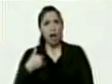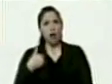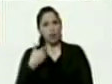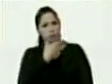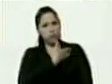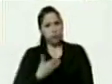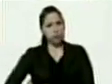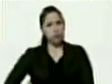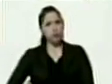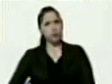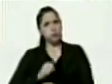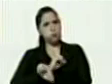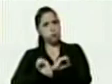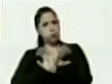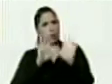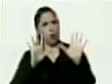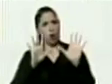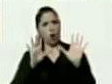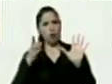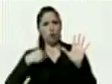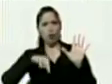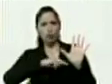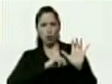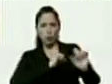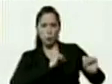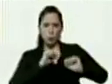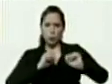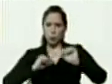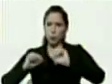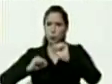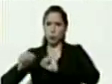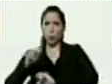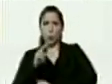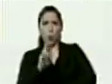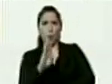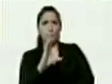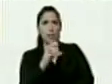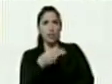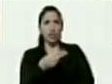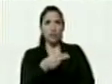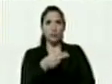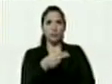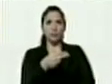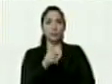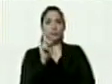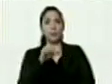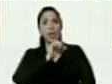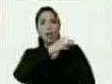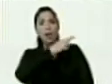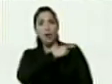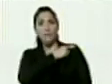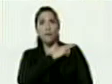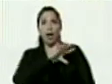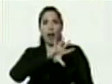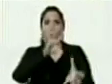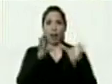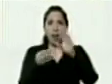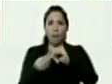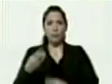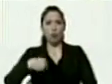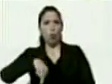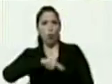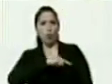que aquí la maquinaria con los jefes y jefas de VCH jefas de calle y jefas de CLAC estamos con la